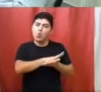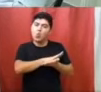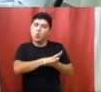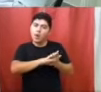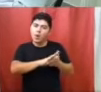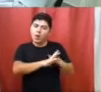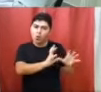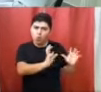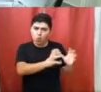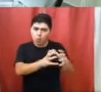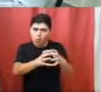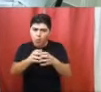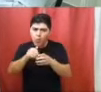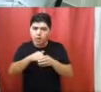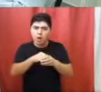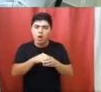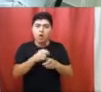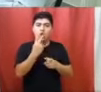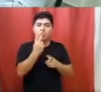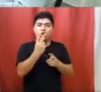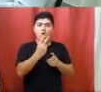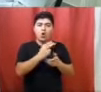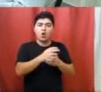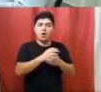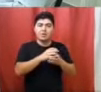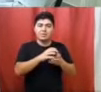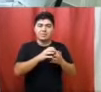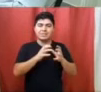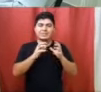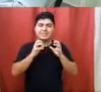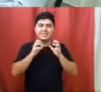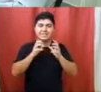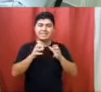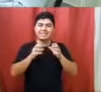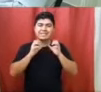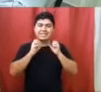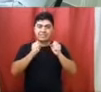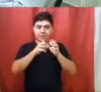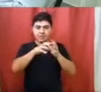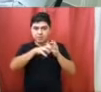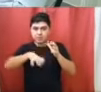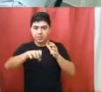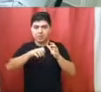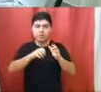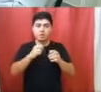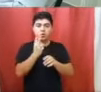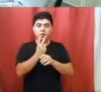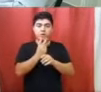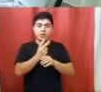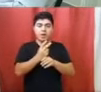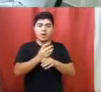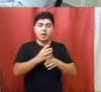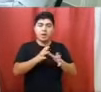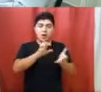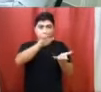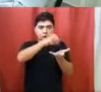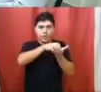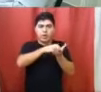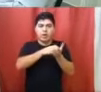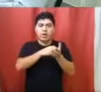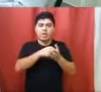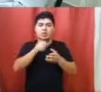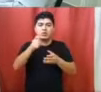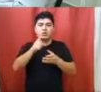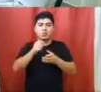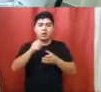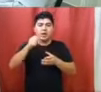surgen dos nuevas secretarías en este organigrama. Una de ellas es la jefatura del Gabinete, que no estaba, y la otra es la de